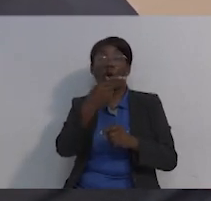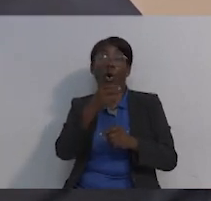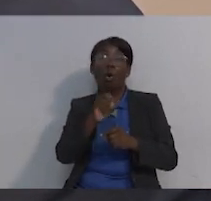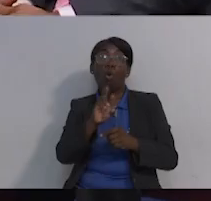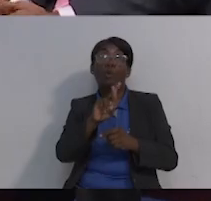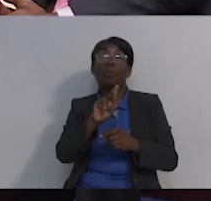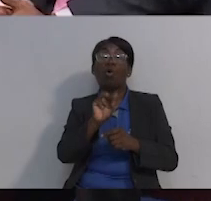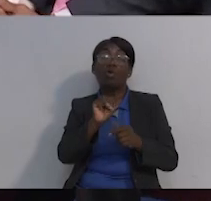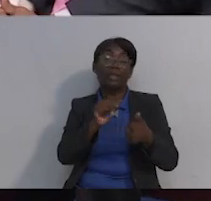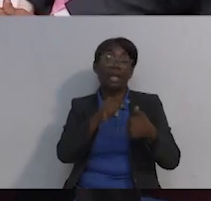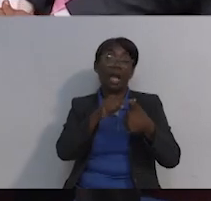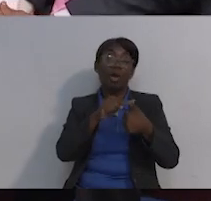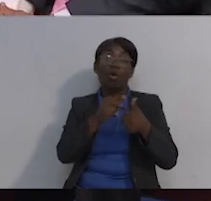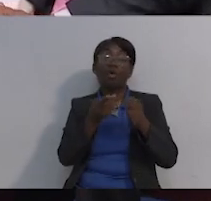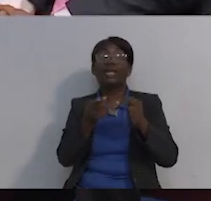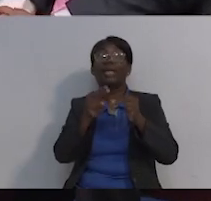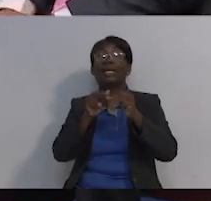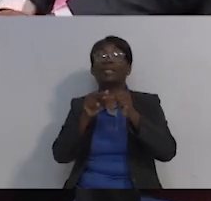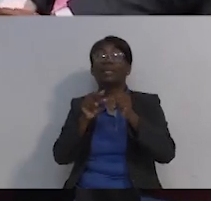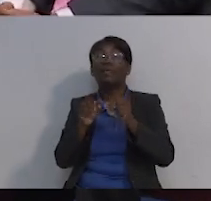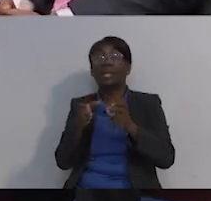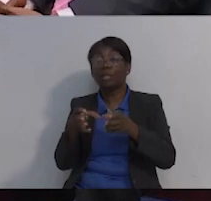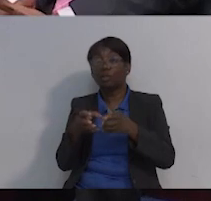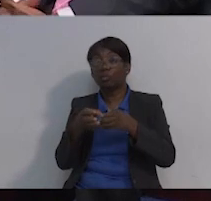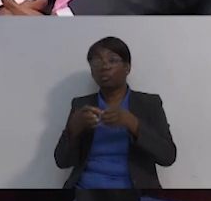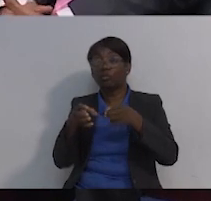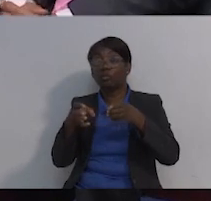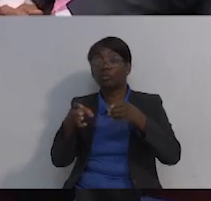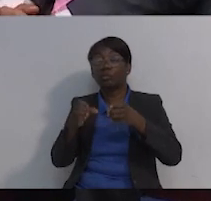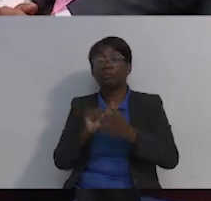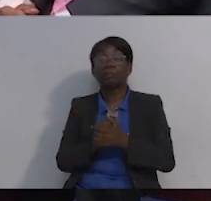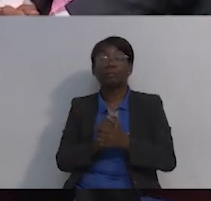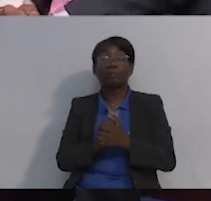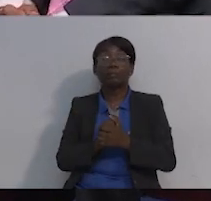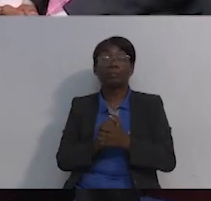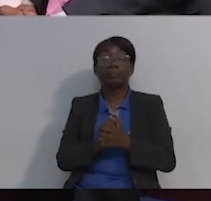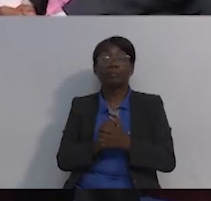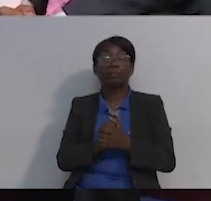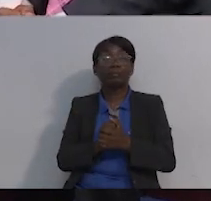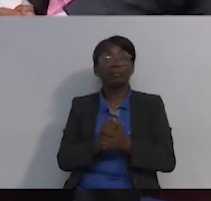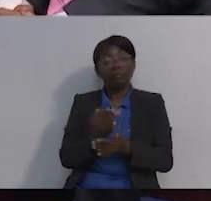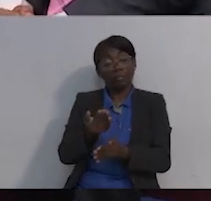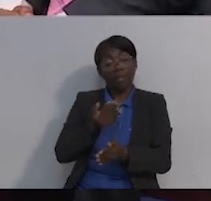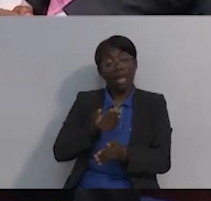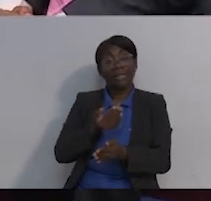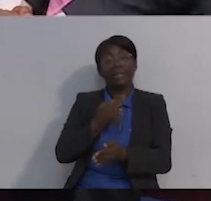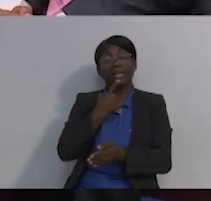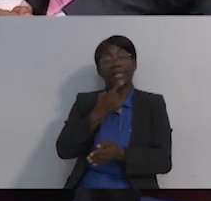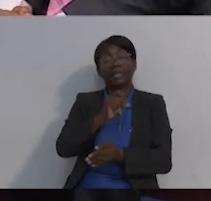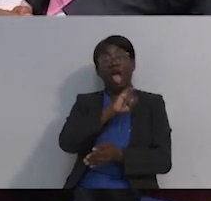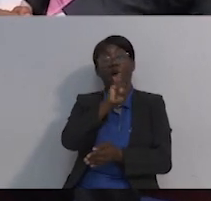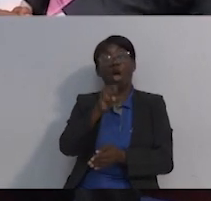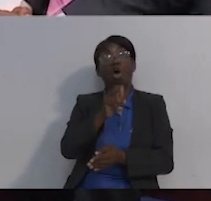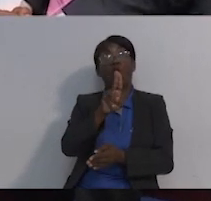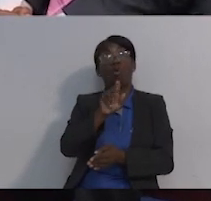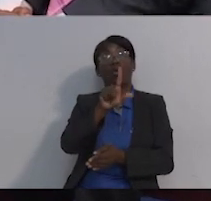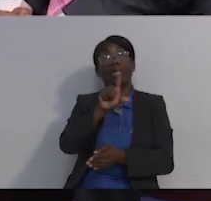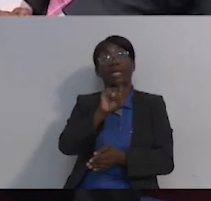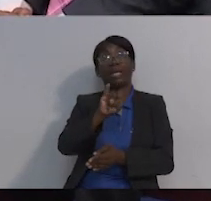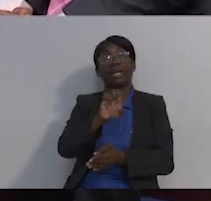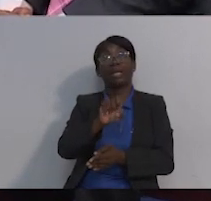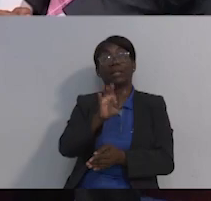Así dicho bien, suavecito, pero antes decía Julieta que lo importante era tener confianza en